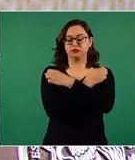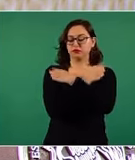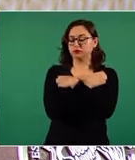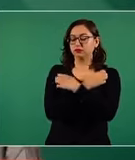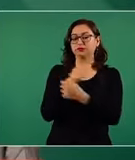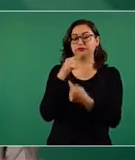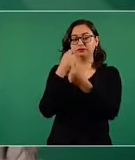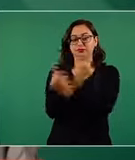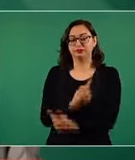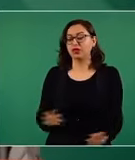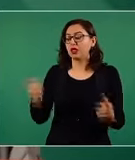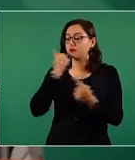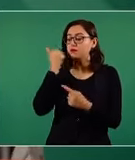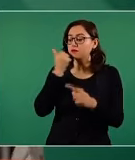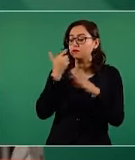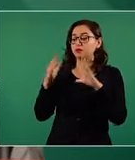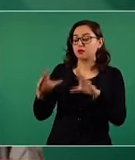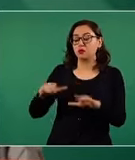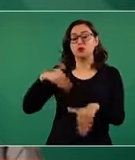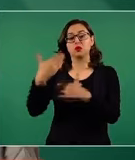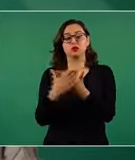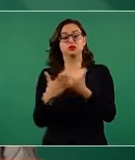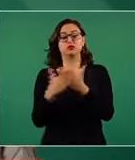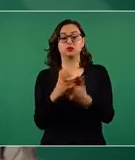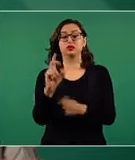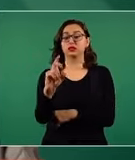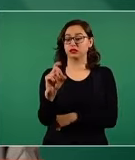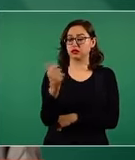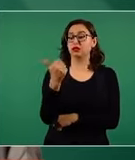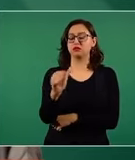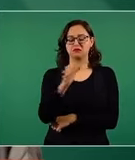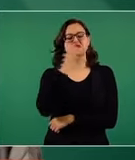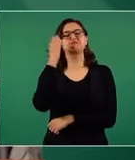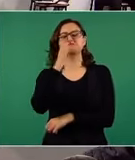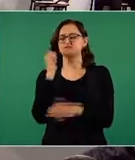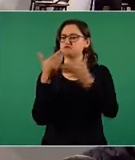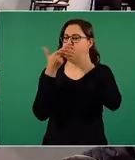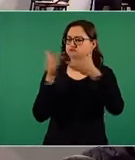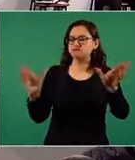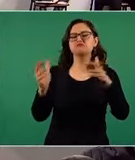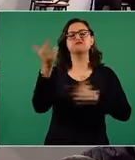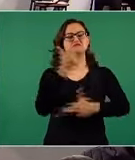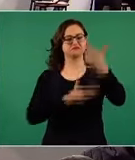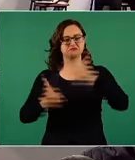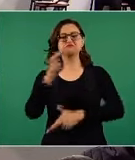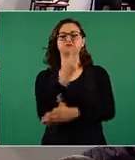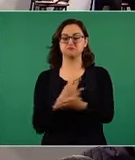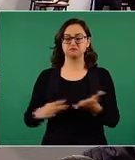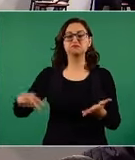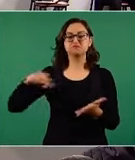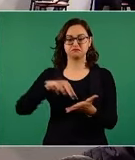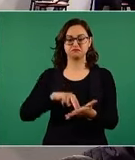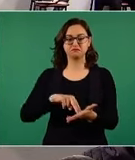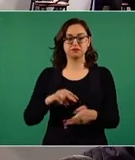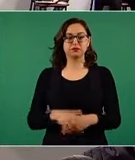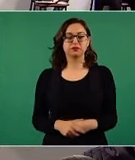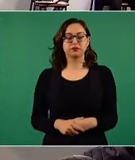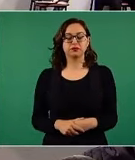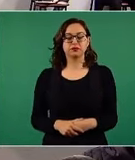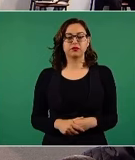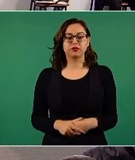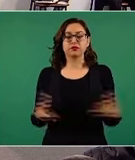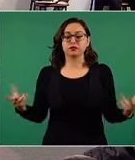de nuestros estudiantes, este 30 de agosto regresamos a las escuelas. Respetaremos y trabajaremos de manera